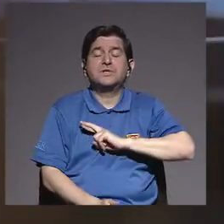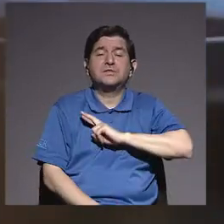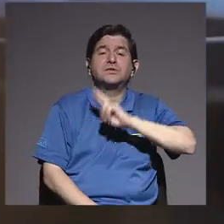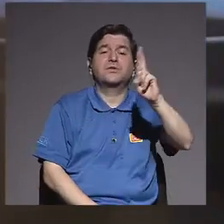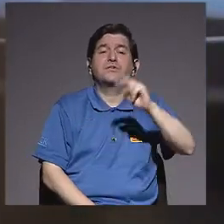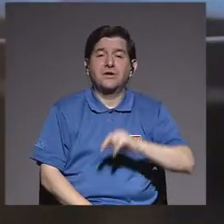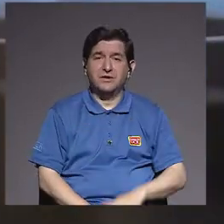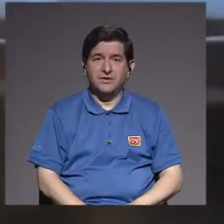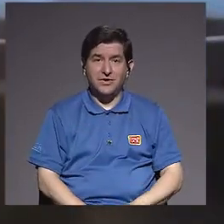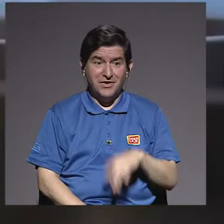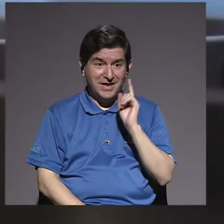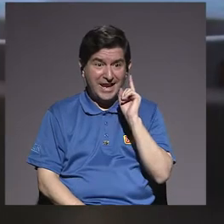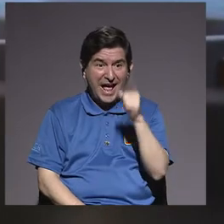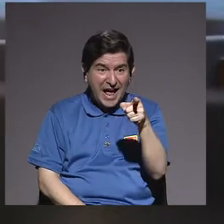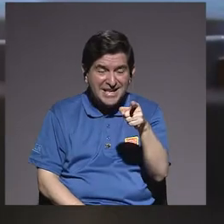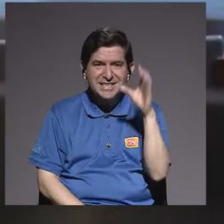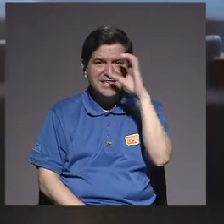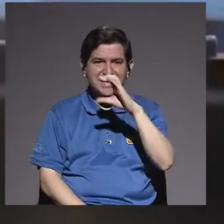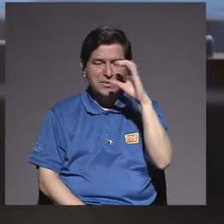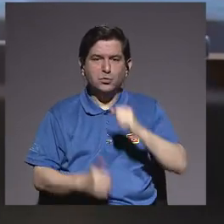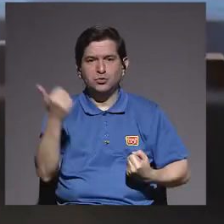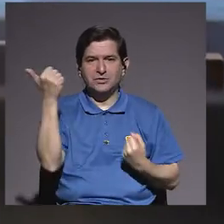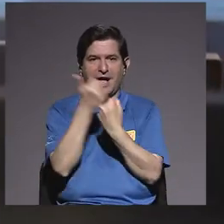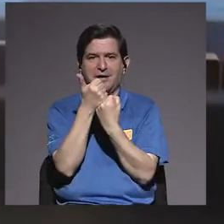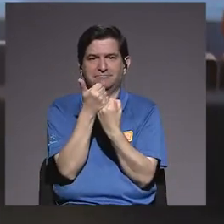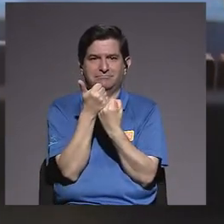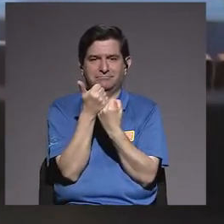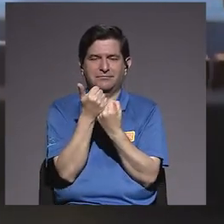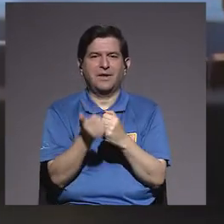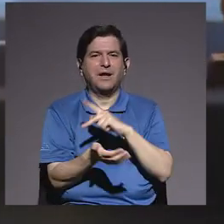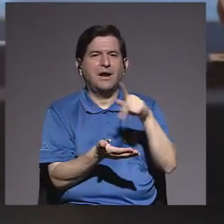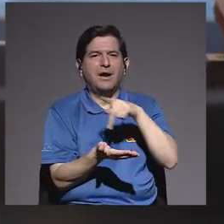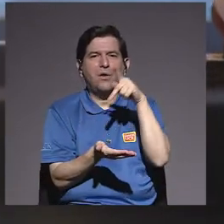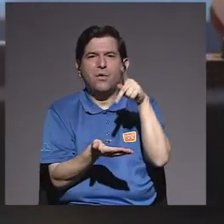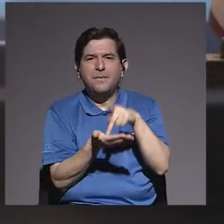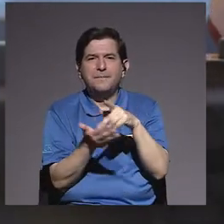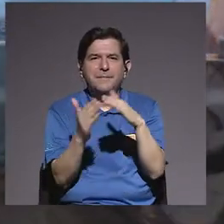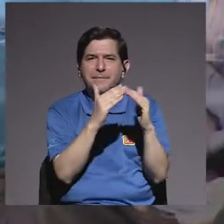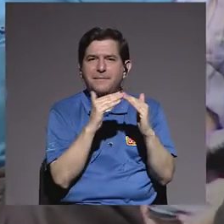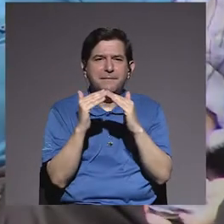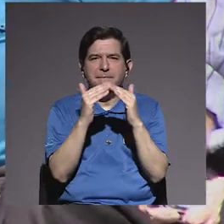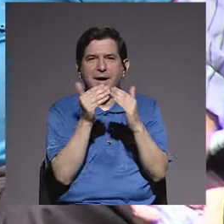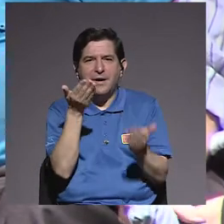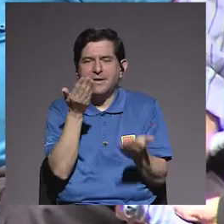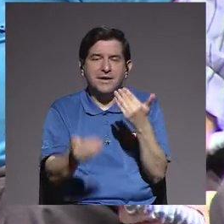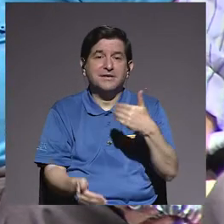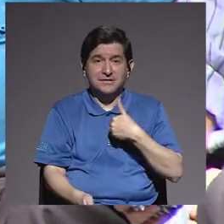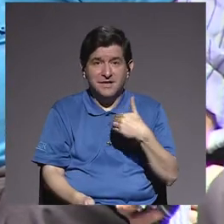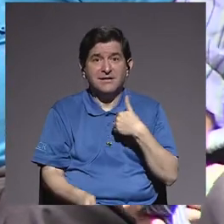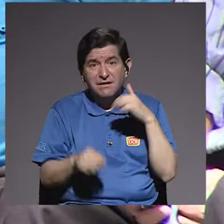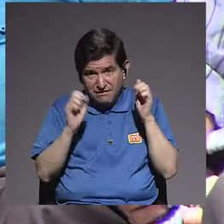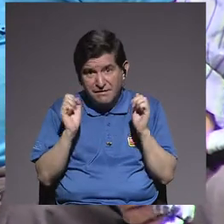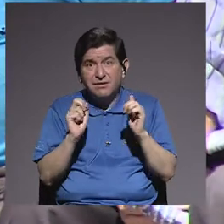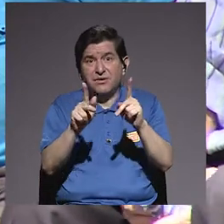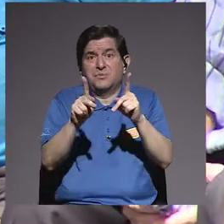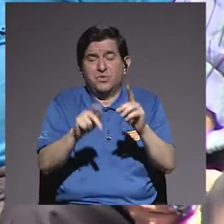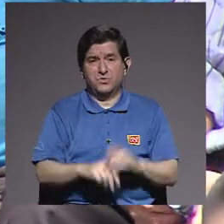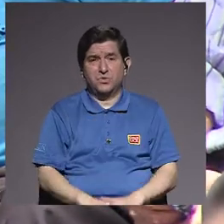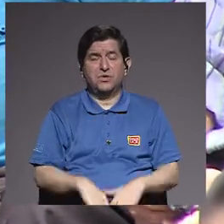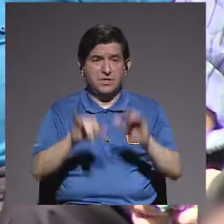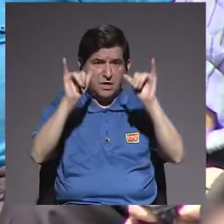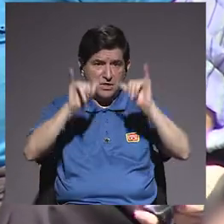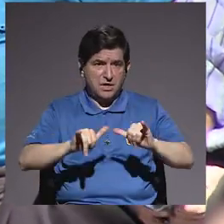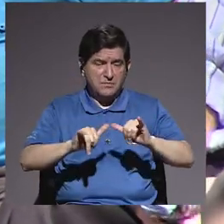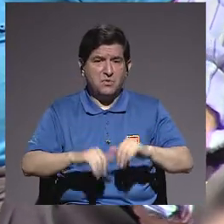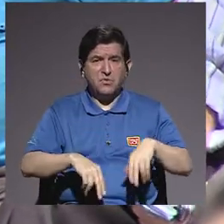es donde busca ese apoyo. O en los parques, en algunas comunidades que todavía tienen esa posibilidad de